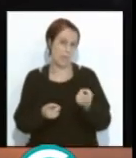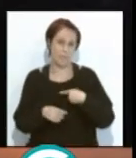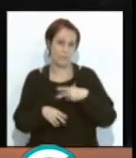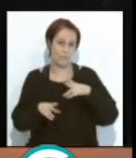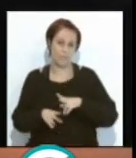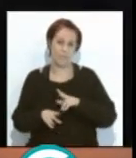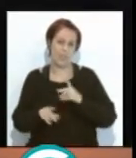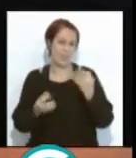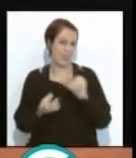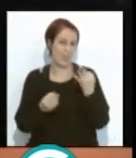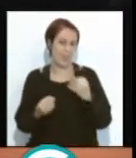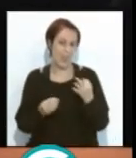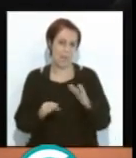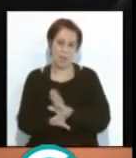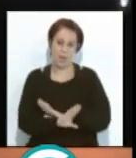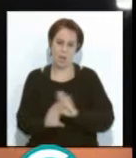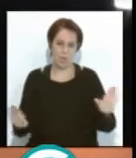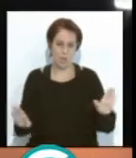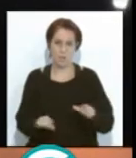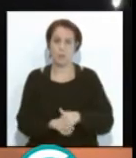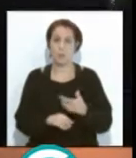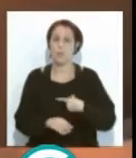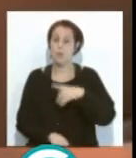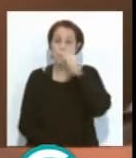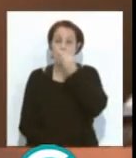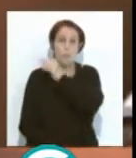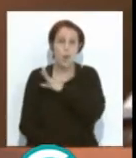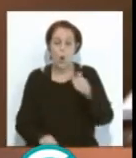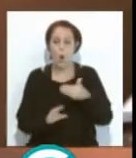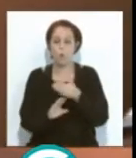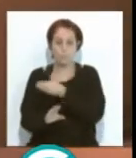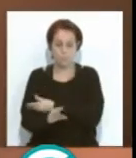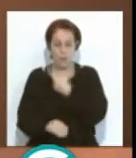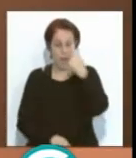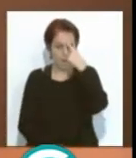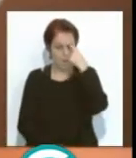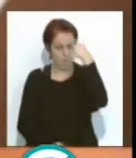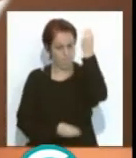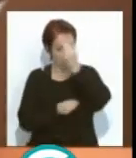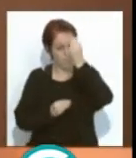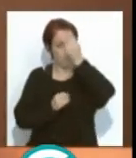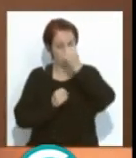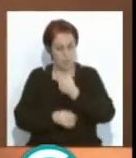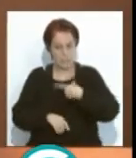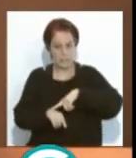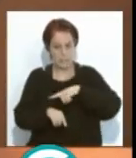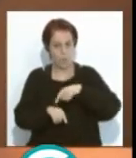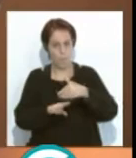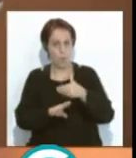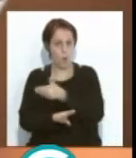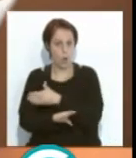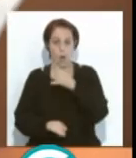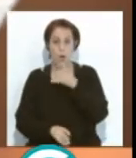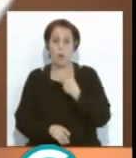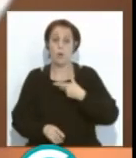y debería ser lo ideal. Sería que se hiciera todo con presentación, con cabeza, bien pensado y con tiempo. Ahora, de hecho,